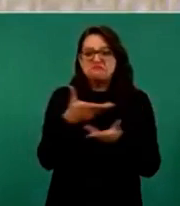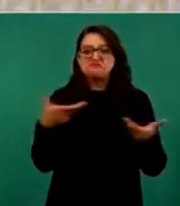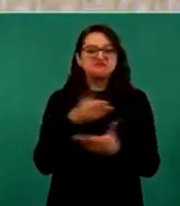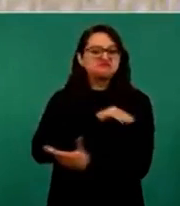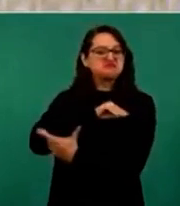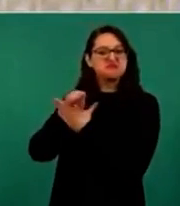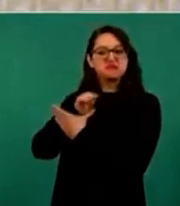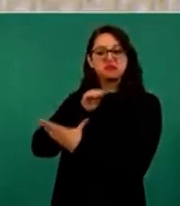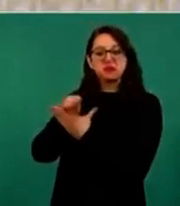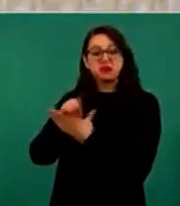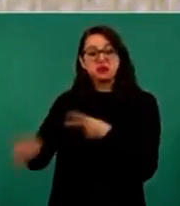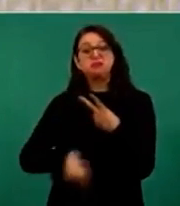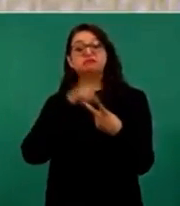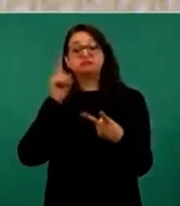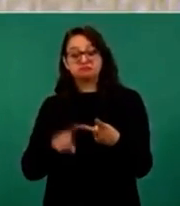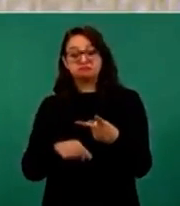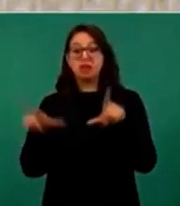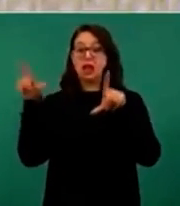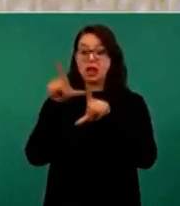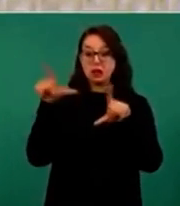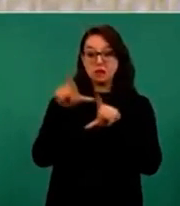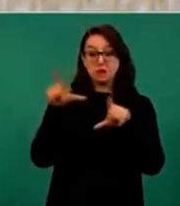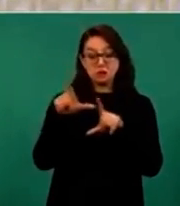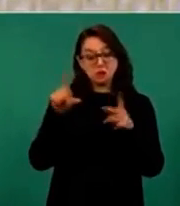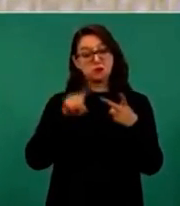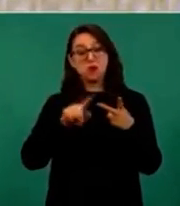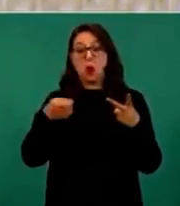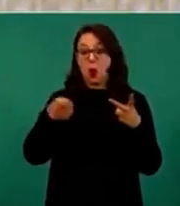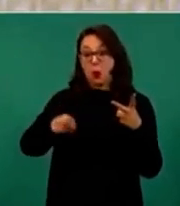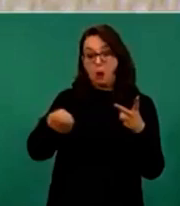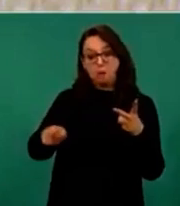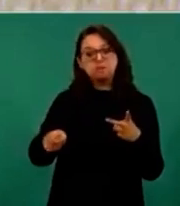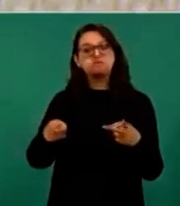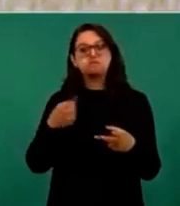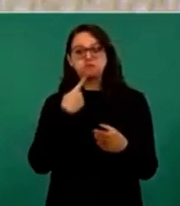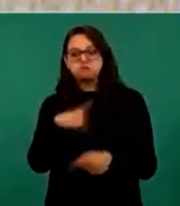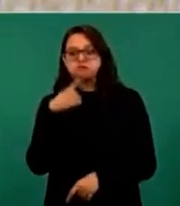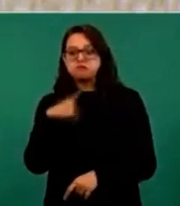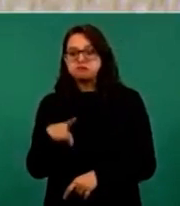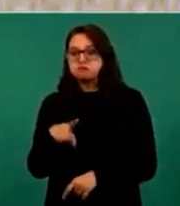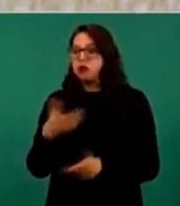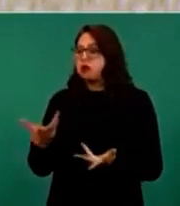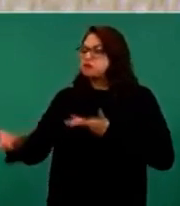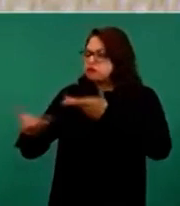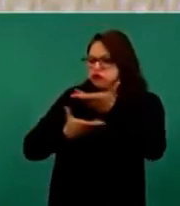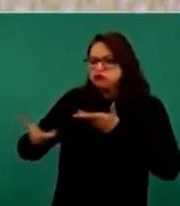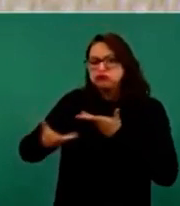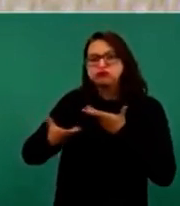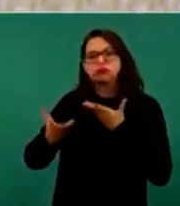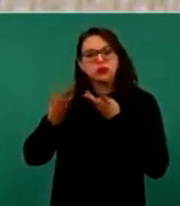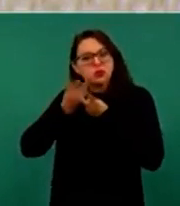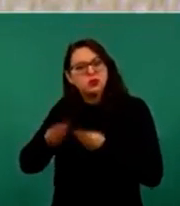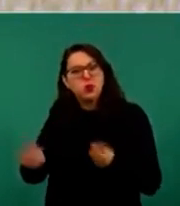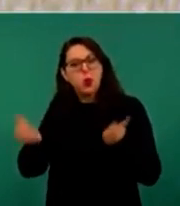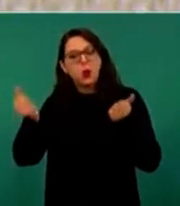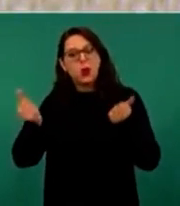Y Liverpool y Coppel, felicidades, 100 por ciento de conciliación. Se van contentos de ahí los consumidores,